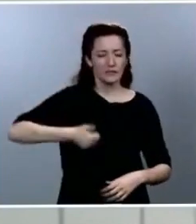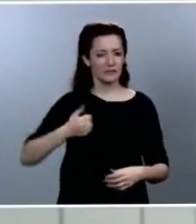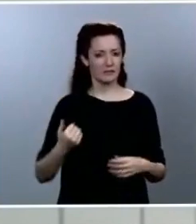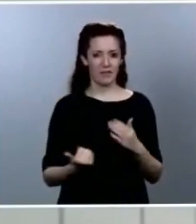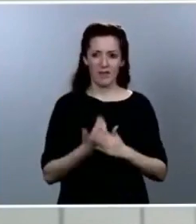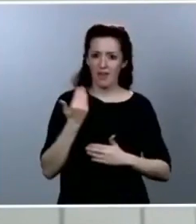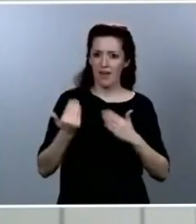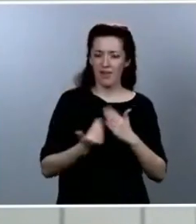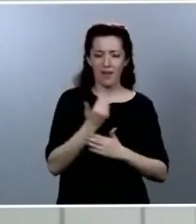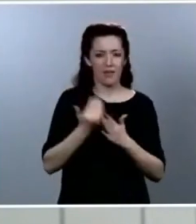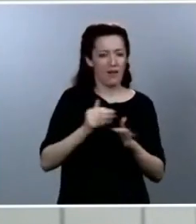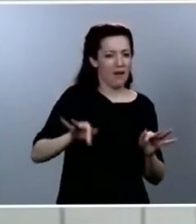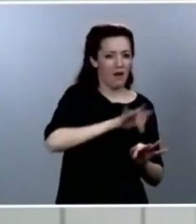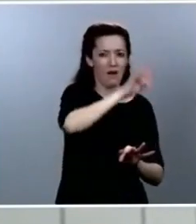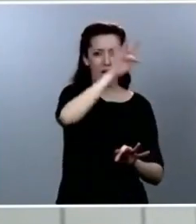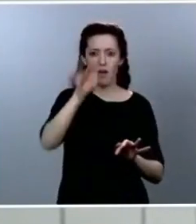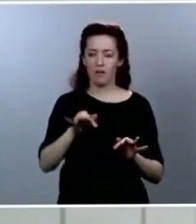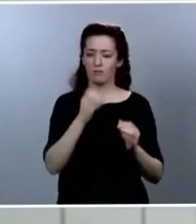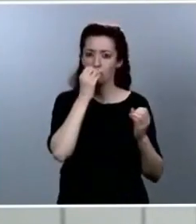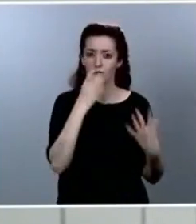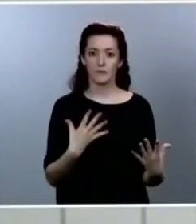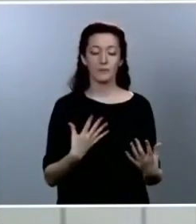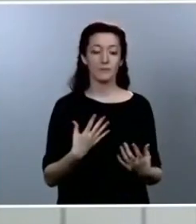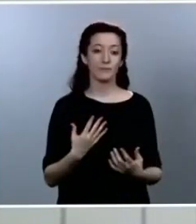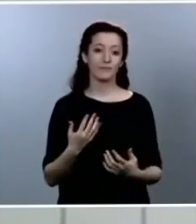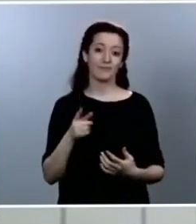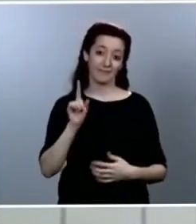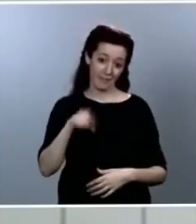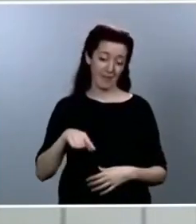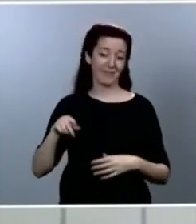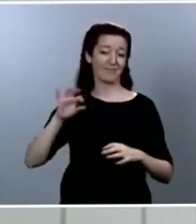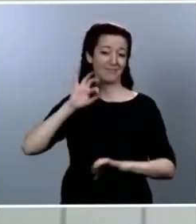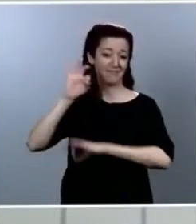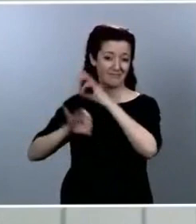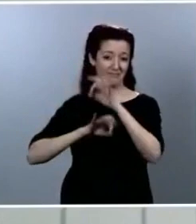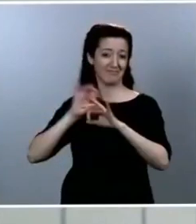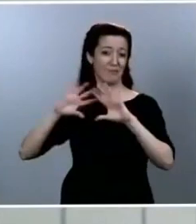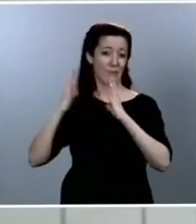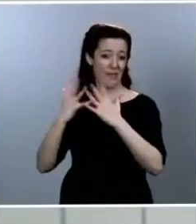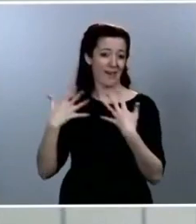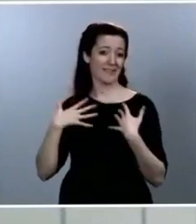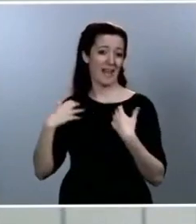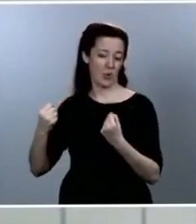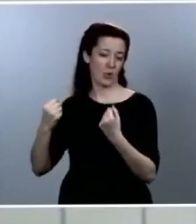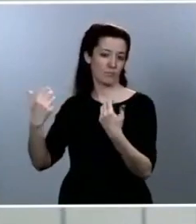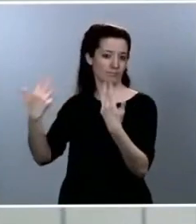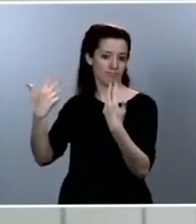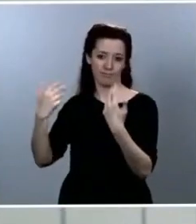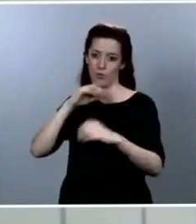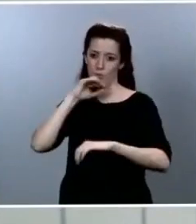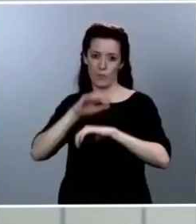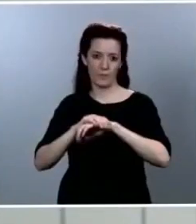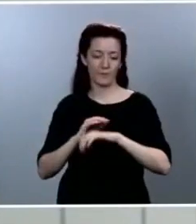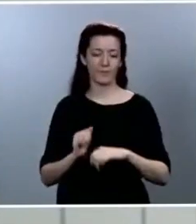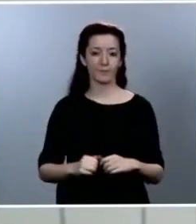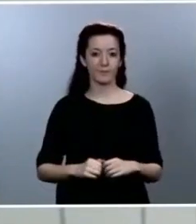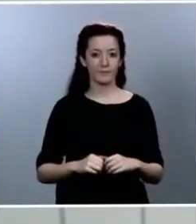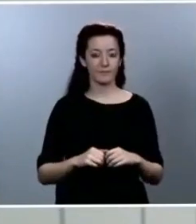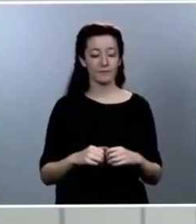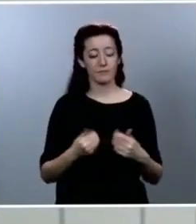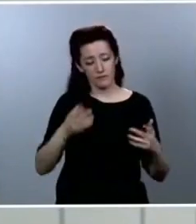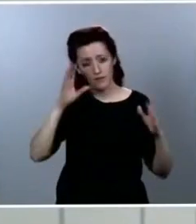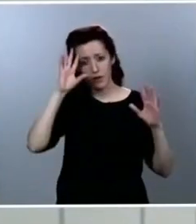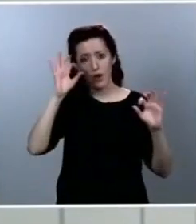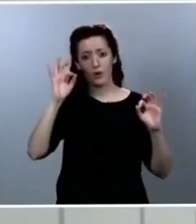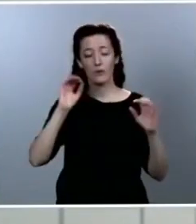como les he señalado antes, las recomendaciones de la Organización Mundial de la Salud. Y, naturalmente, intercambiaremos experiencias con otros países,